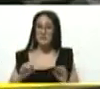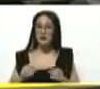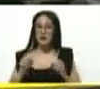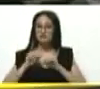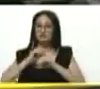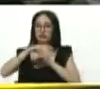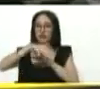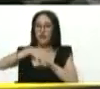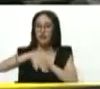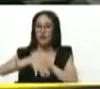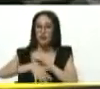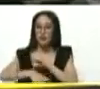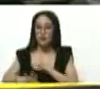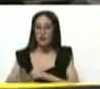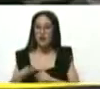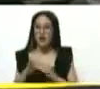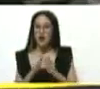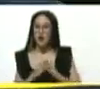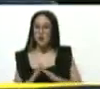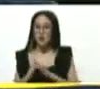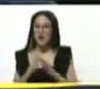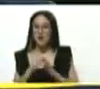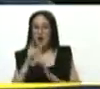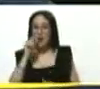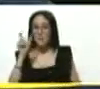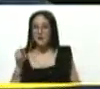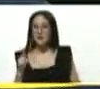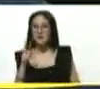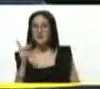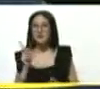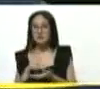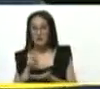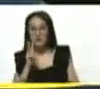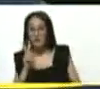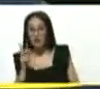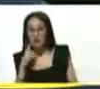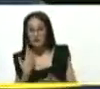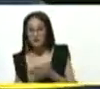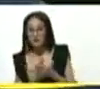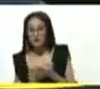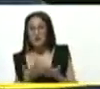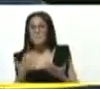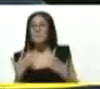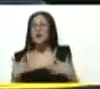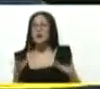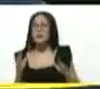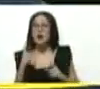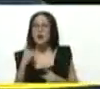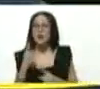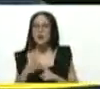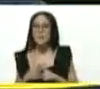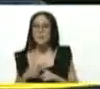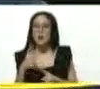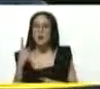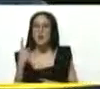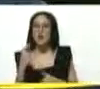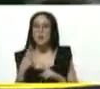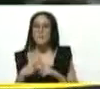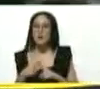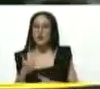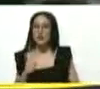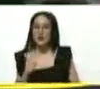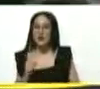Naúm estaba presente. Bueno, menos mal que está el uno por diez. Ya la comunidad había llamado al uno por diez.